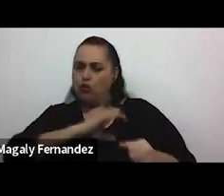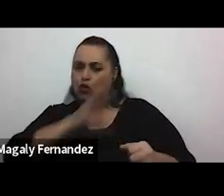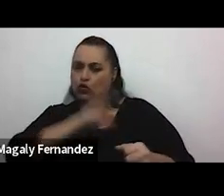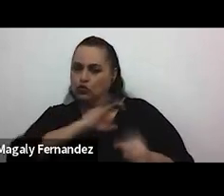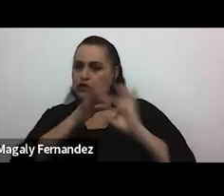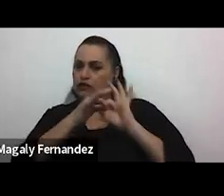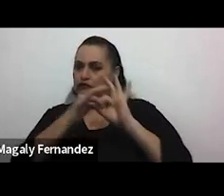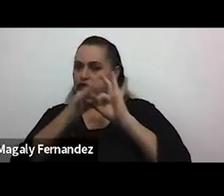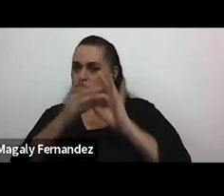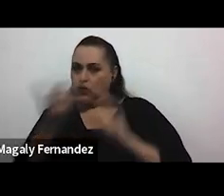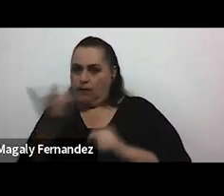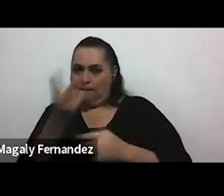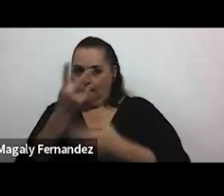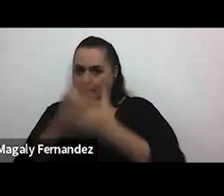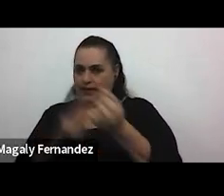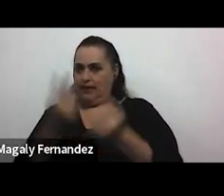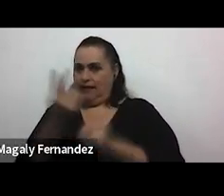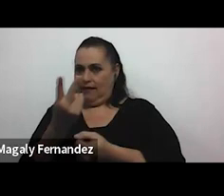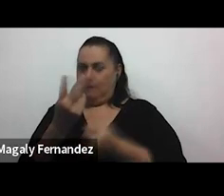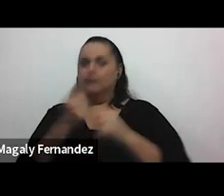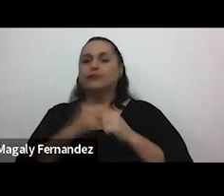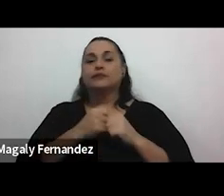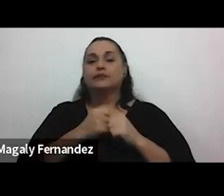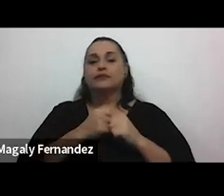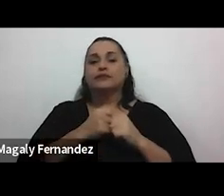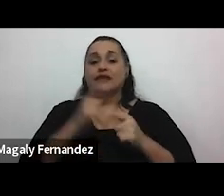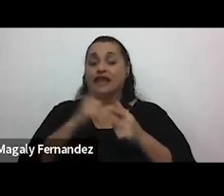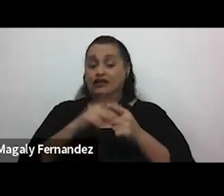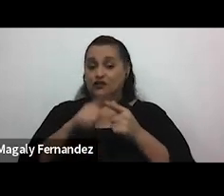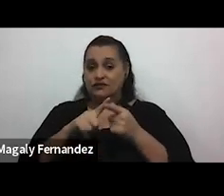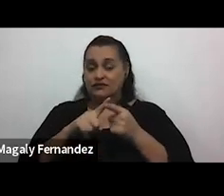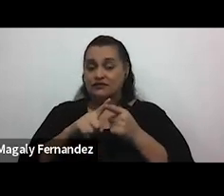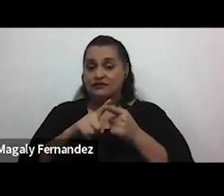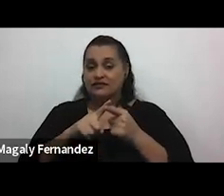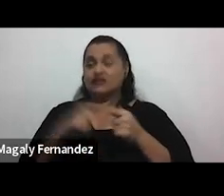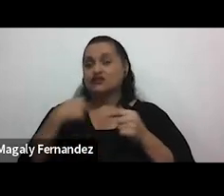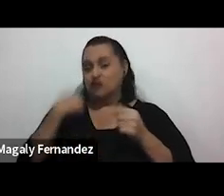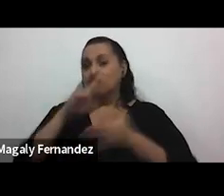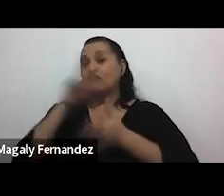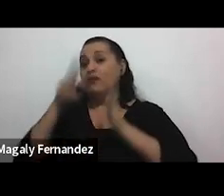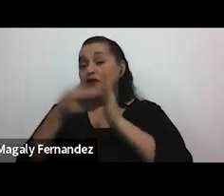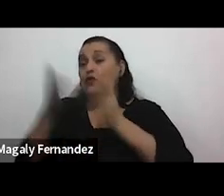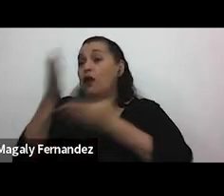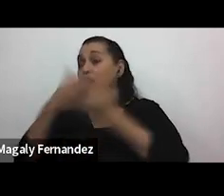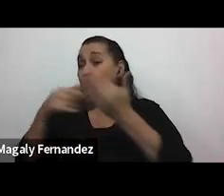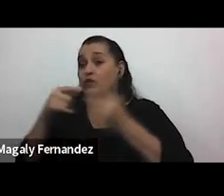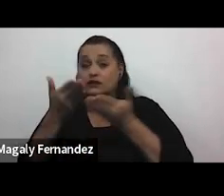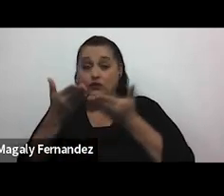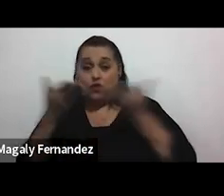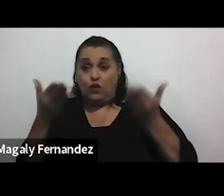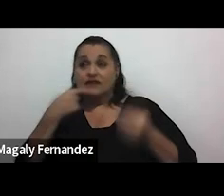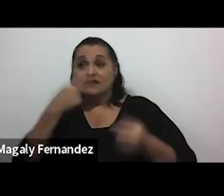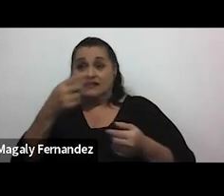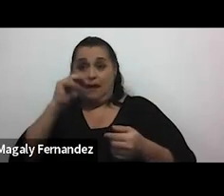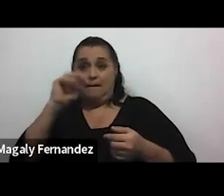relación de pareja entonces acá repito algunas de las cosas que decía Marina